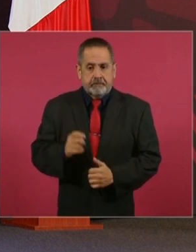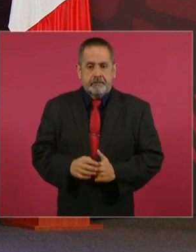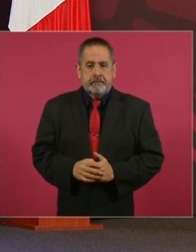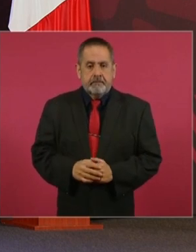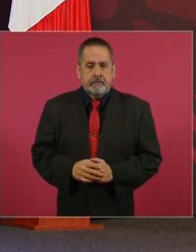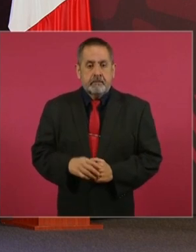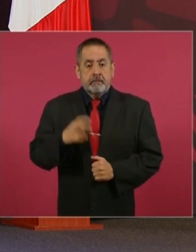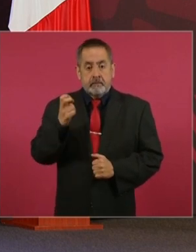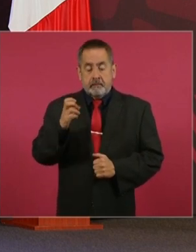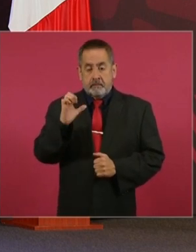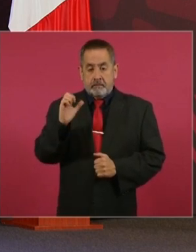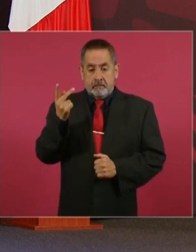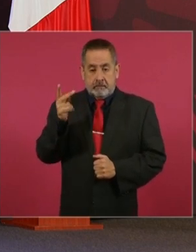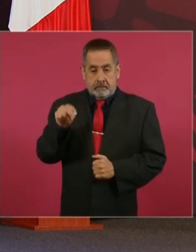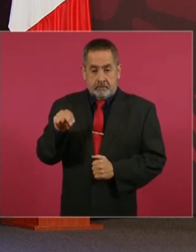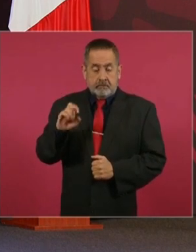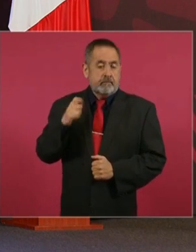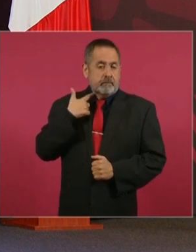Esto fue Peña.